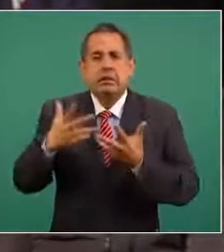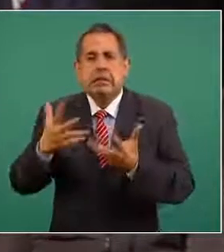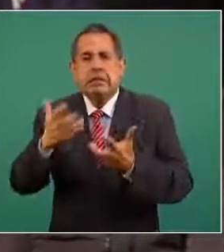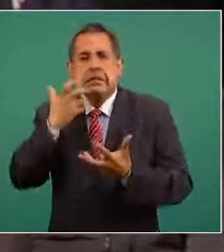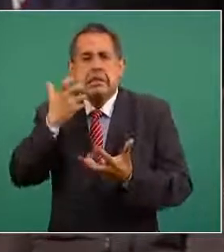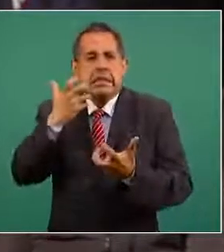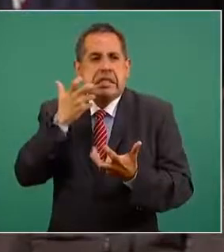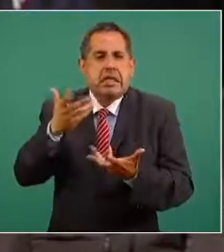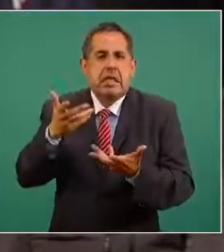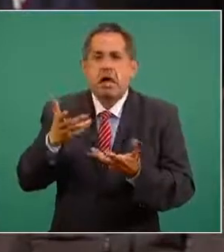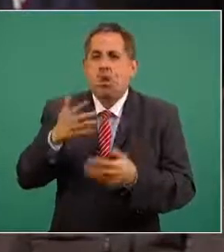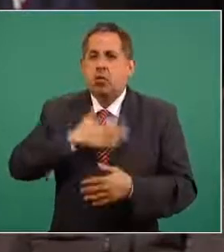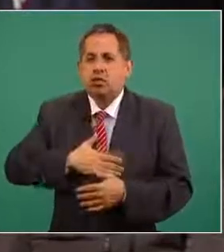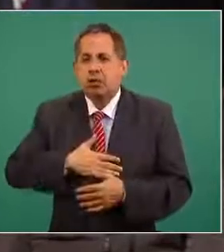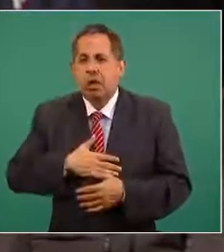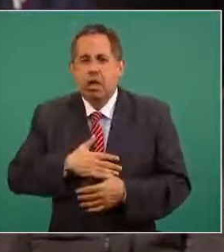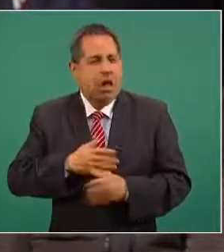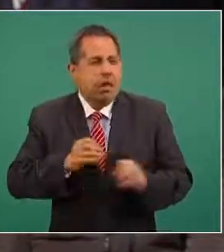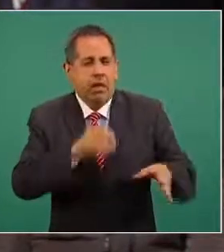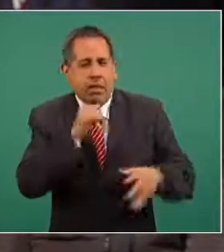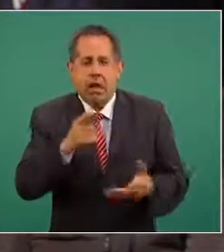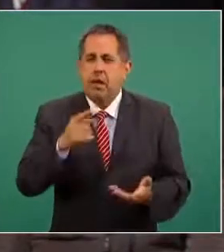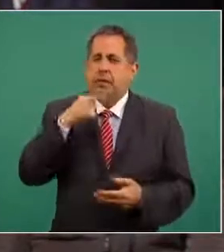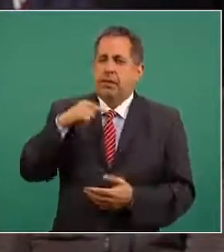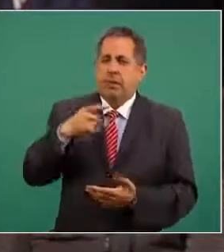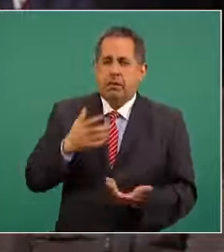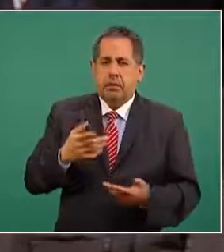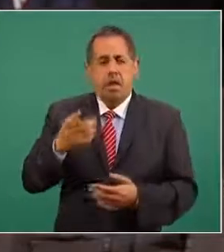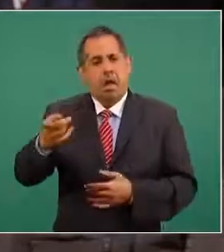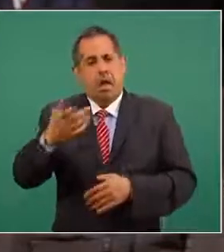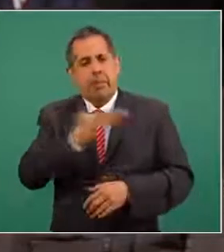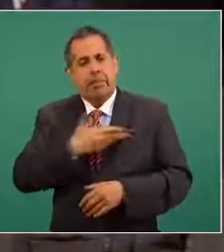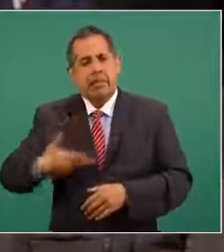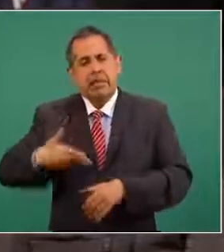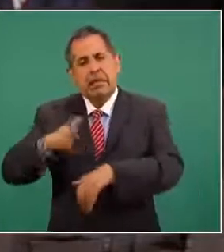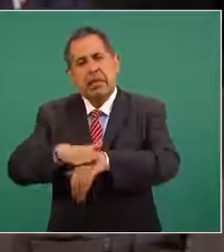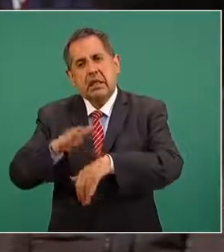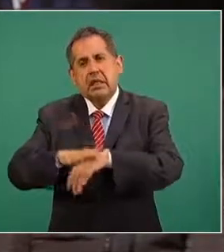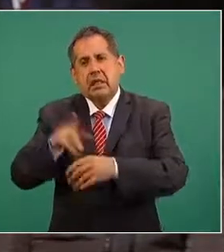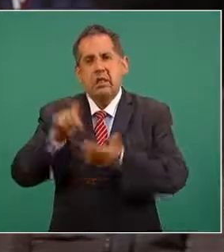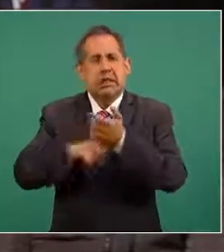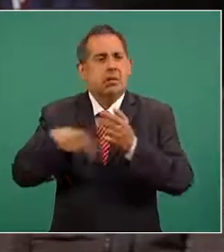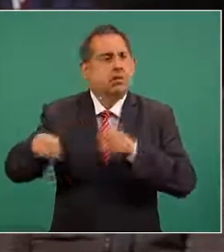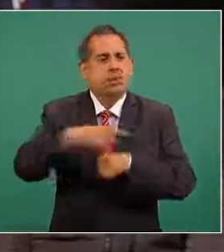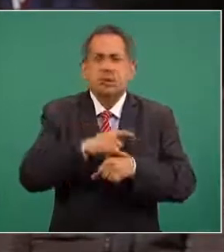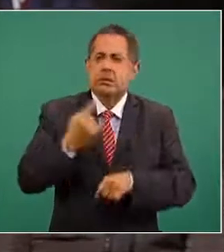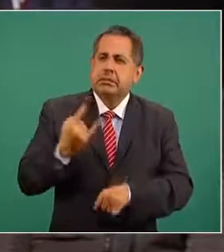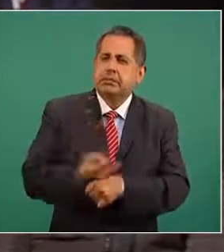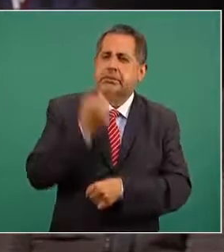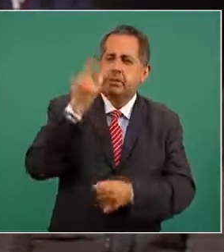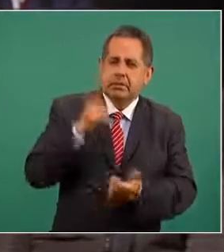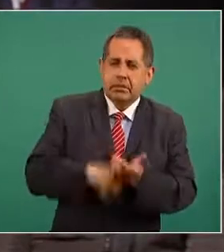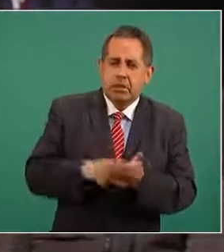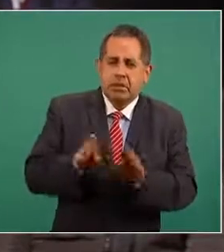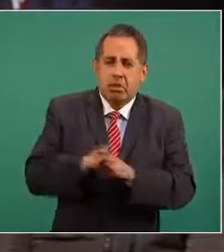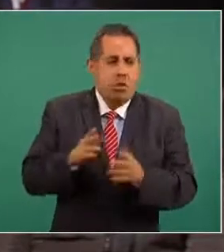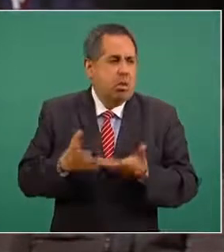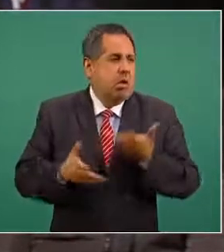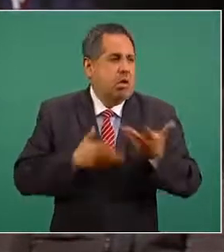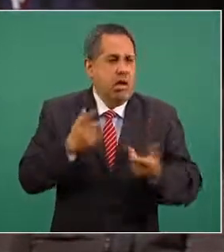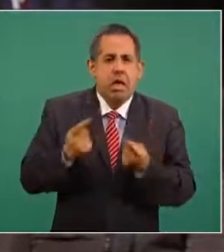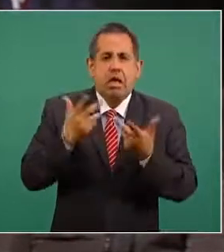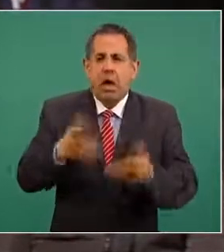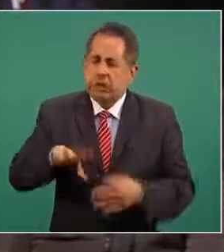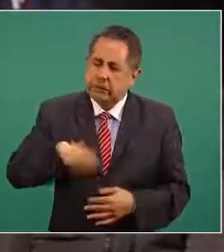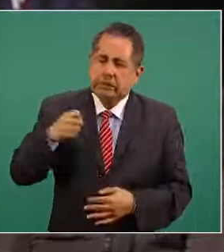país qué mensaje le envía a todos aquellos señor presidente que se sienten decepcionados con lo ocurrido y que ya no saben de dónde sacar